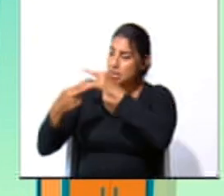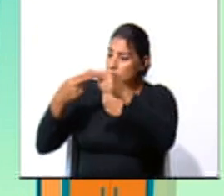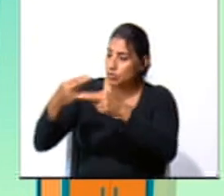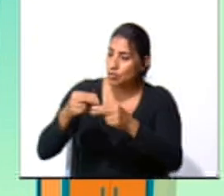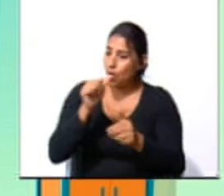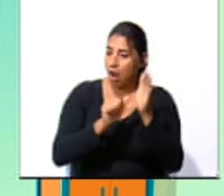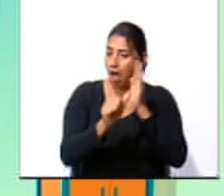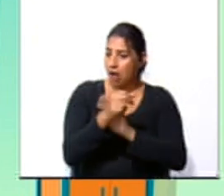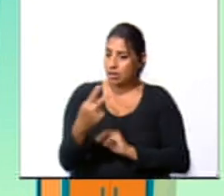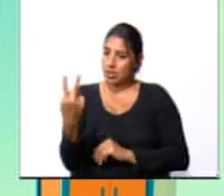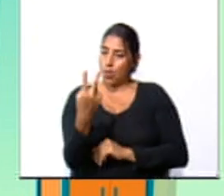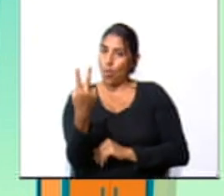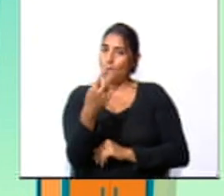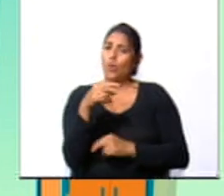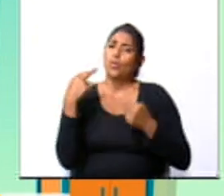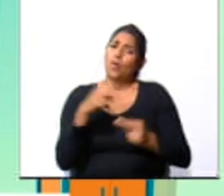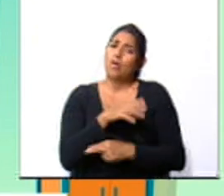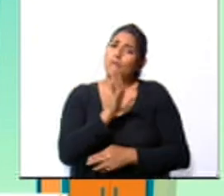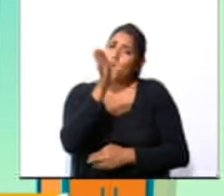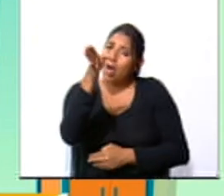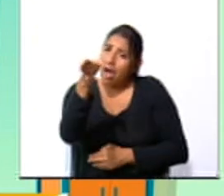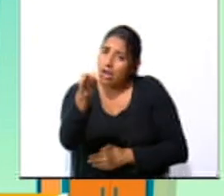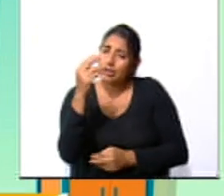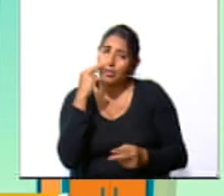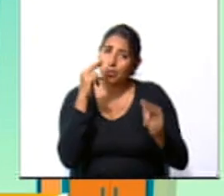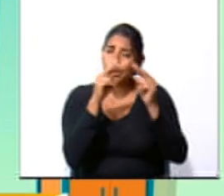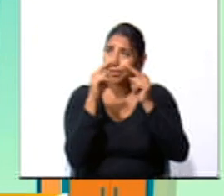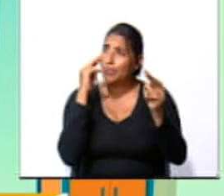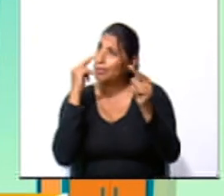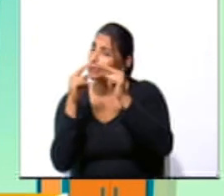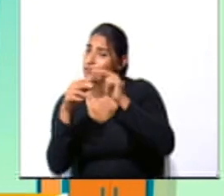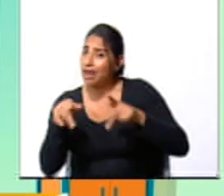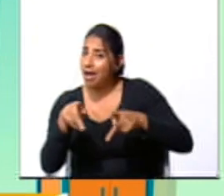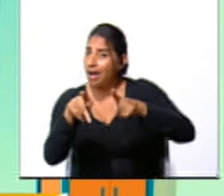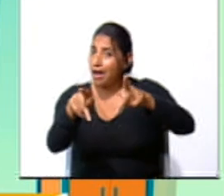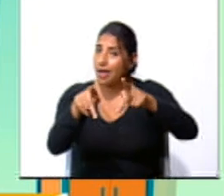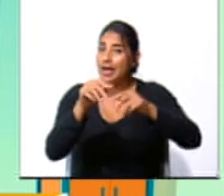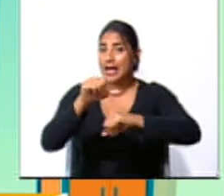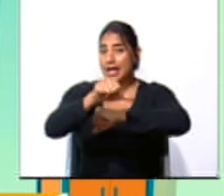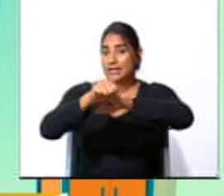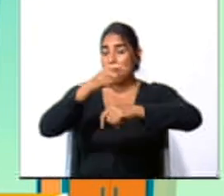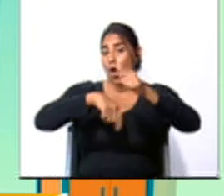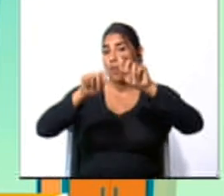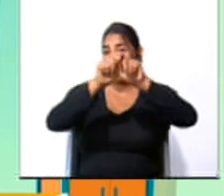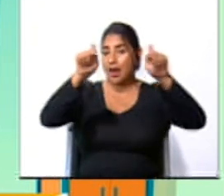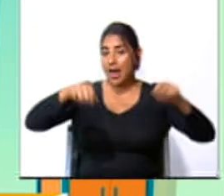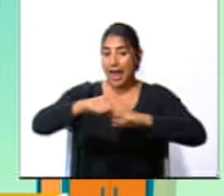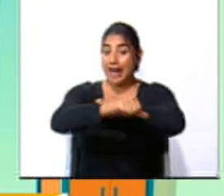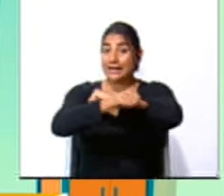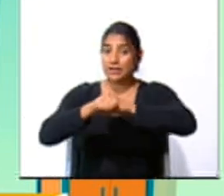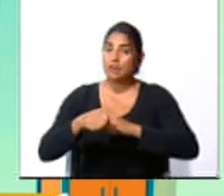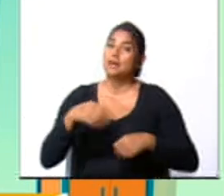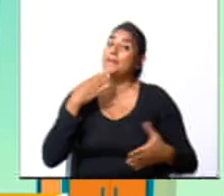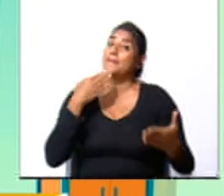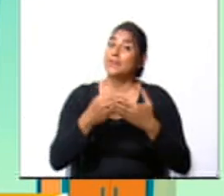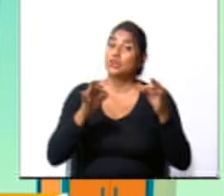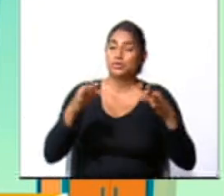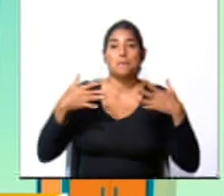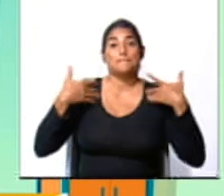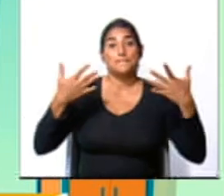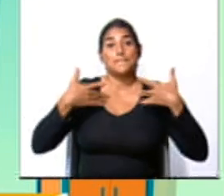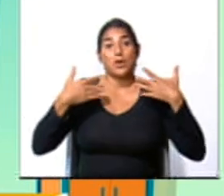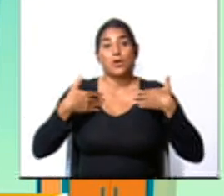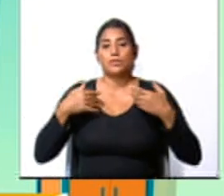y arte. Ojalá ustedes puedan darse la oportunidad de conocer esta obra arquitectónica. Y pues bien, estoy muy